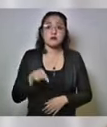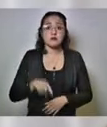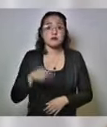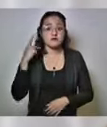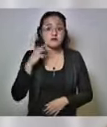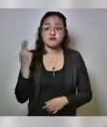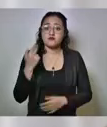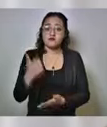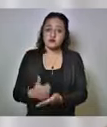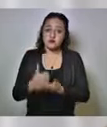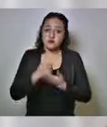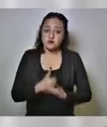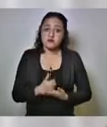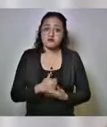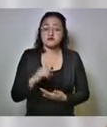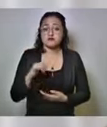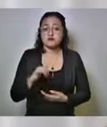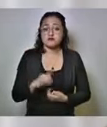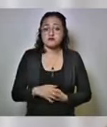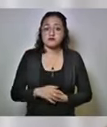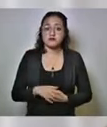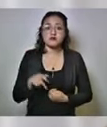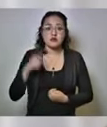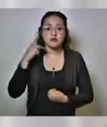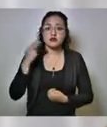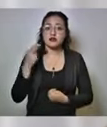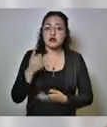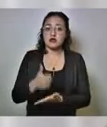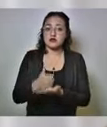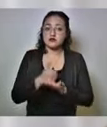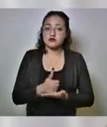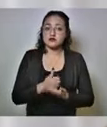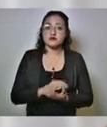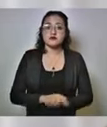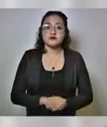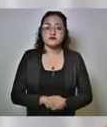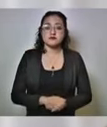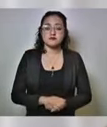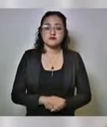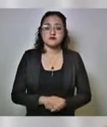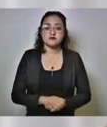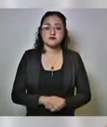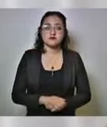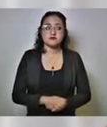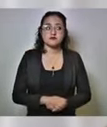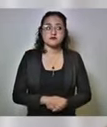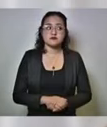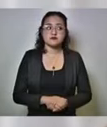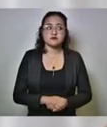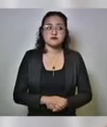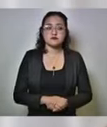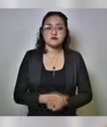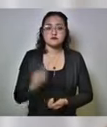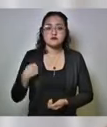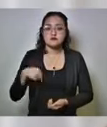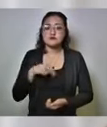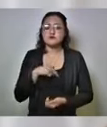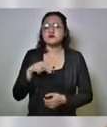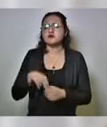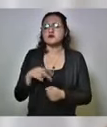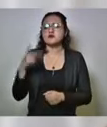necesita ayuda necesita ayuda si y nosotros en Puebla